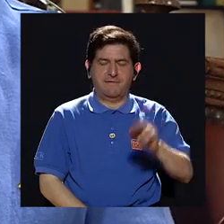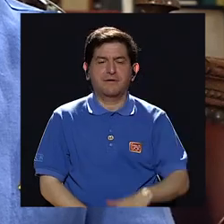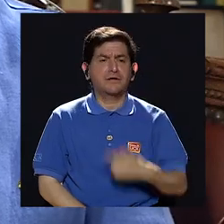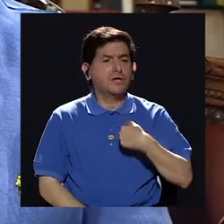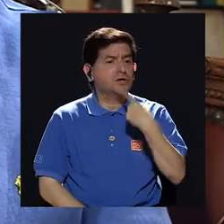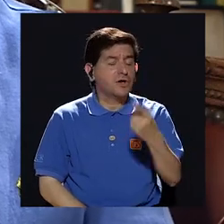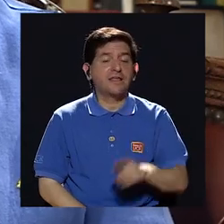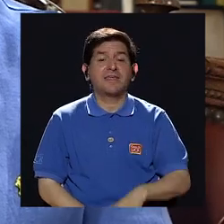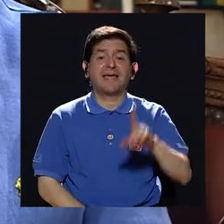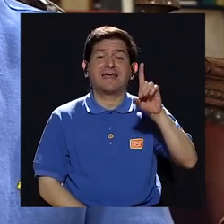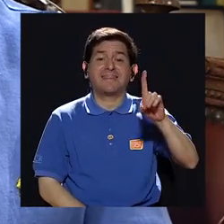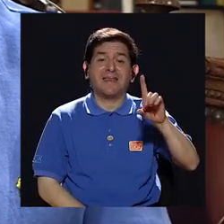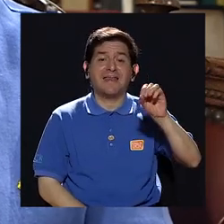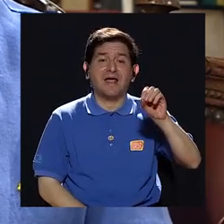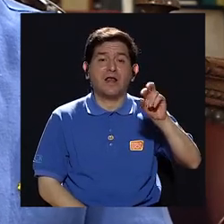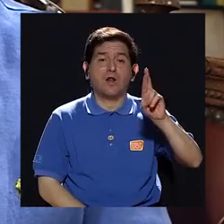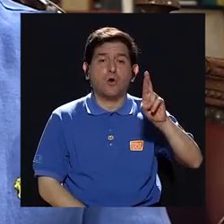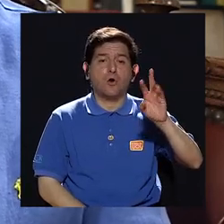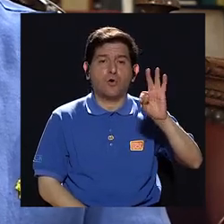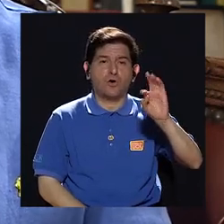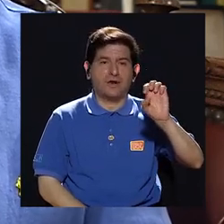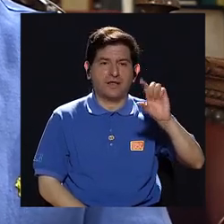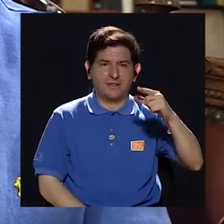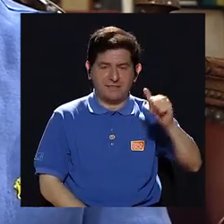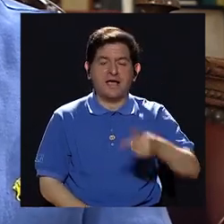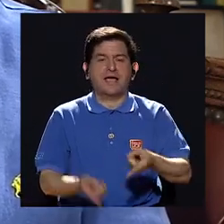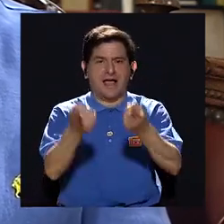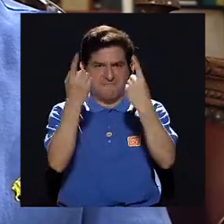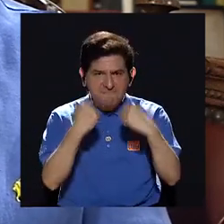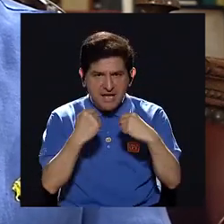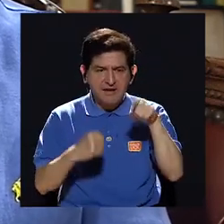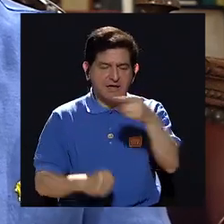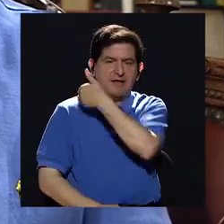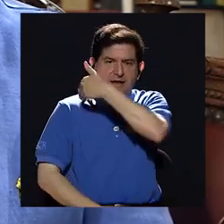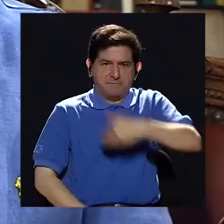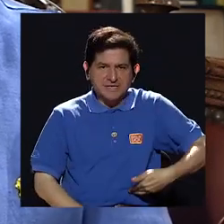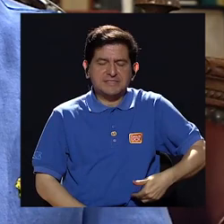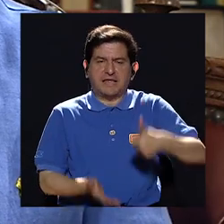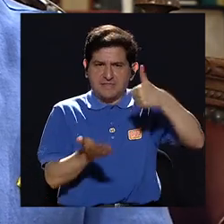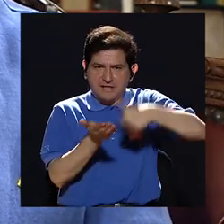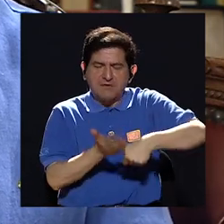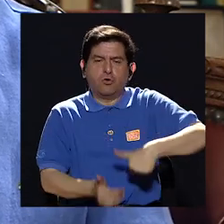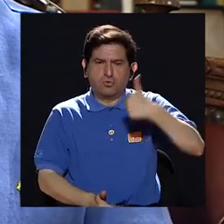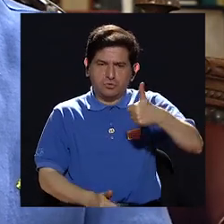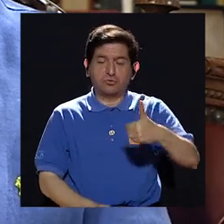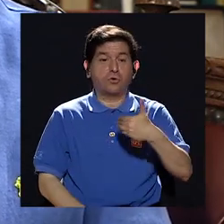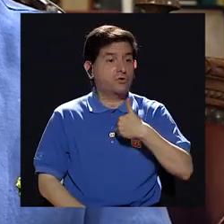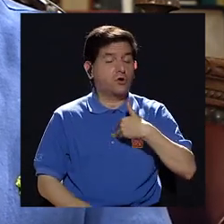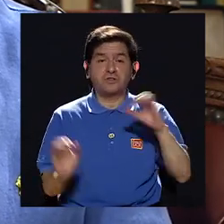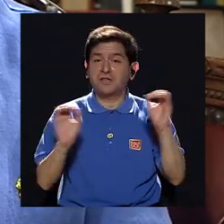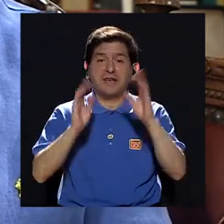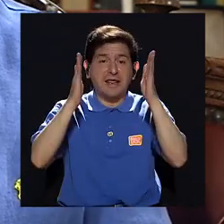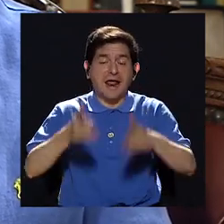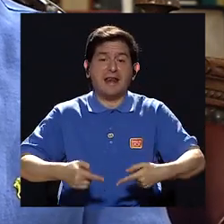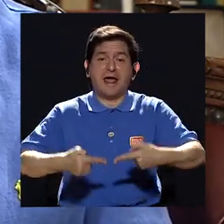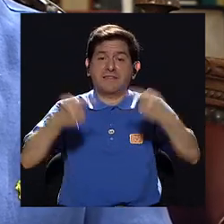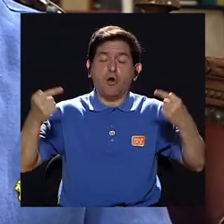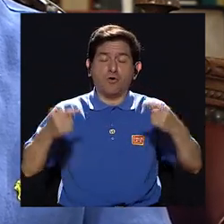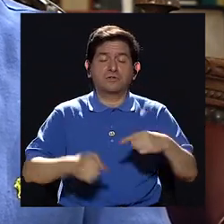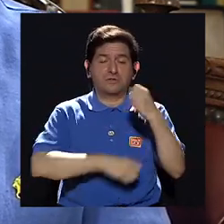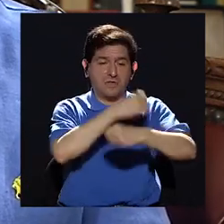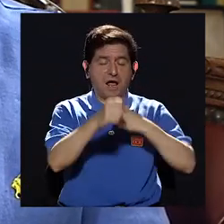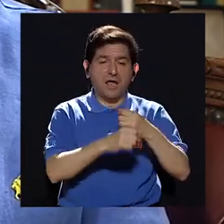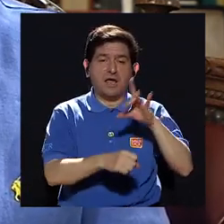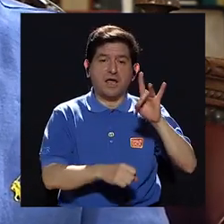Daniel Ortega tiene que venir porque es presidente electo si no tuvo contrincante en el año